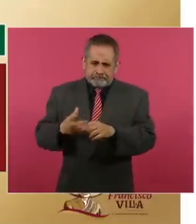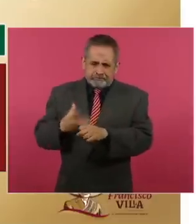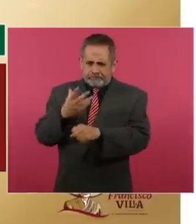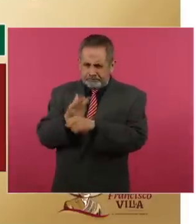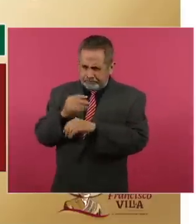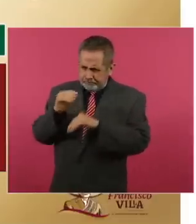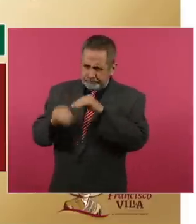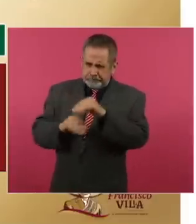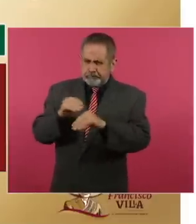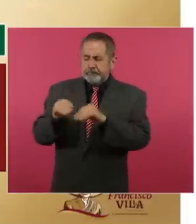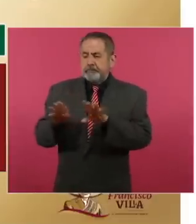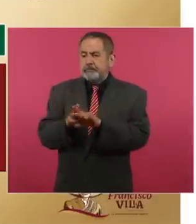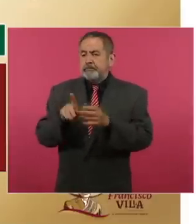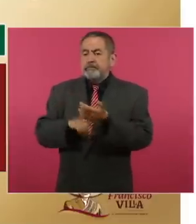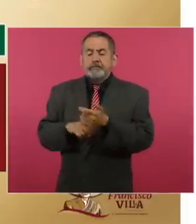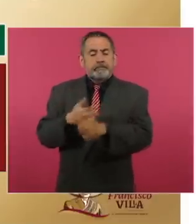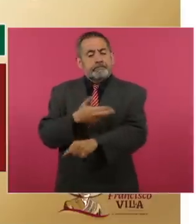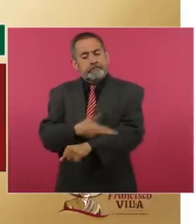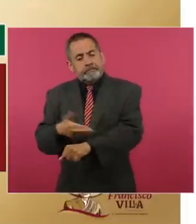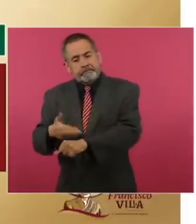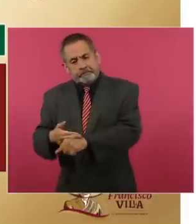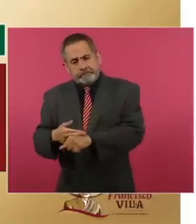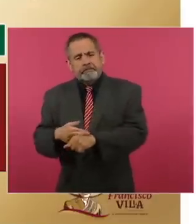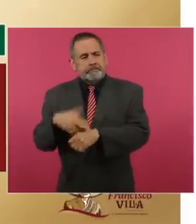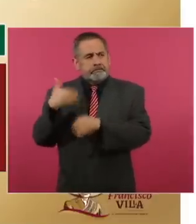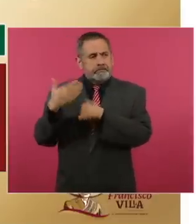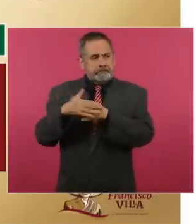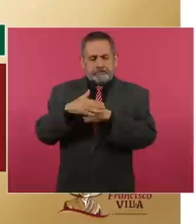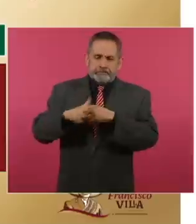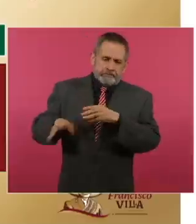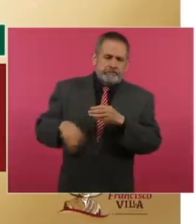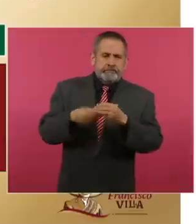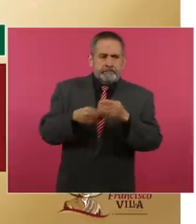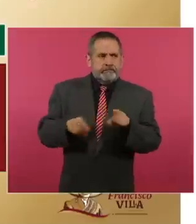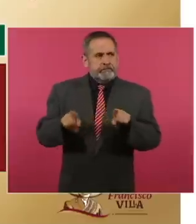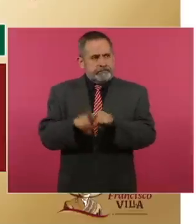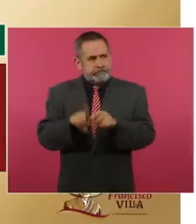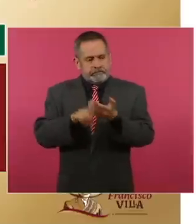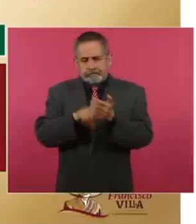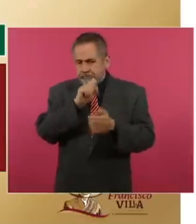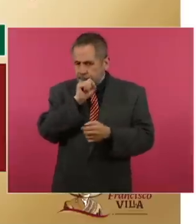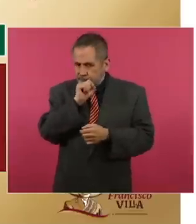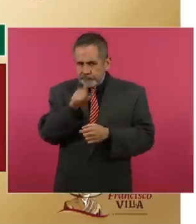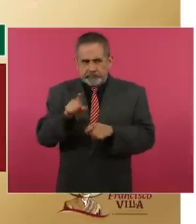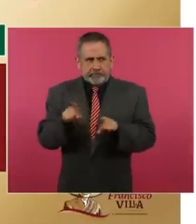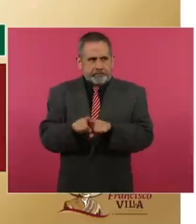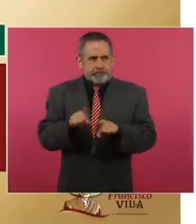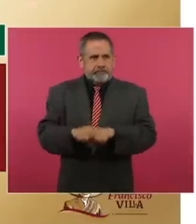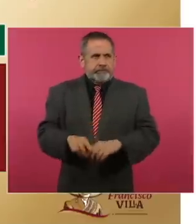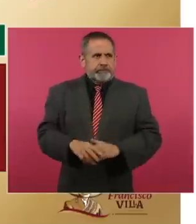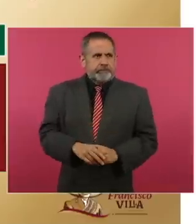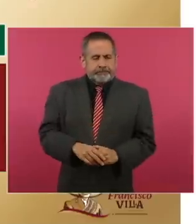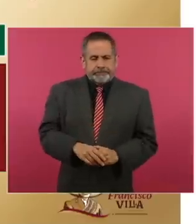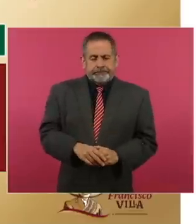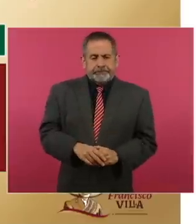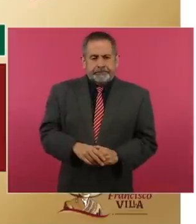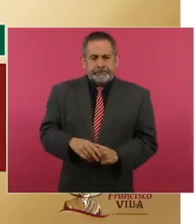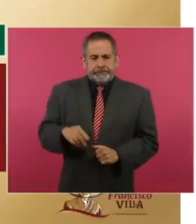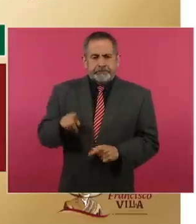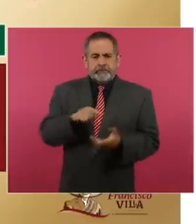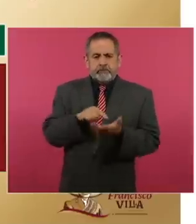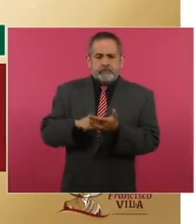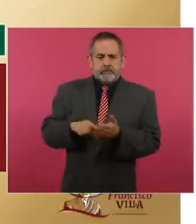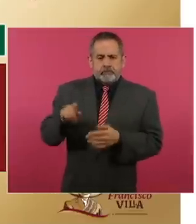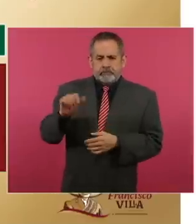infraestructura aeroportuaria también van a ser incorporados en los destinos. Aquí tenemos Apodaca,